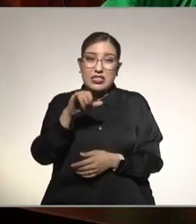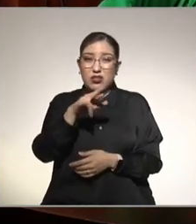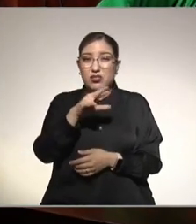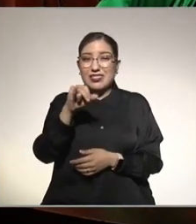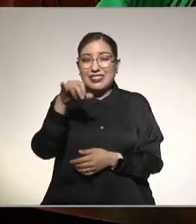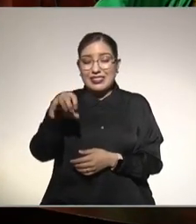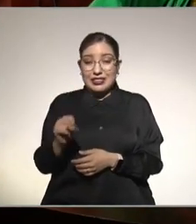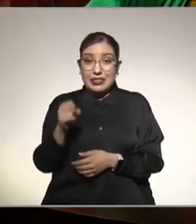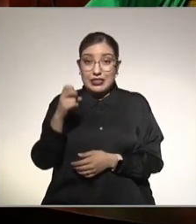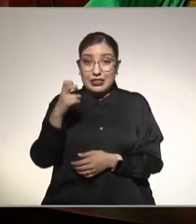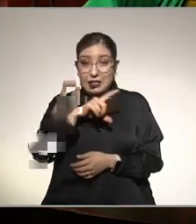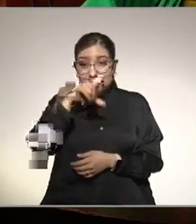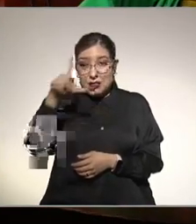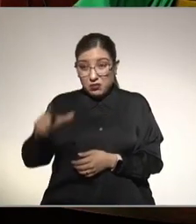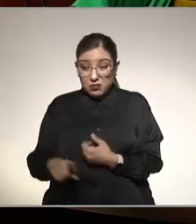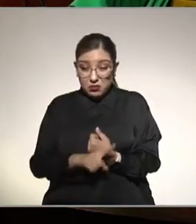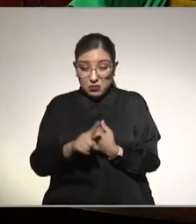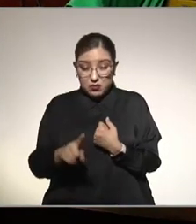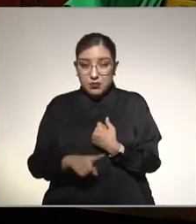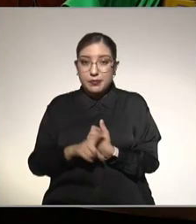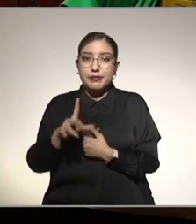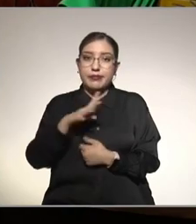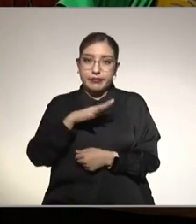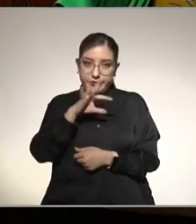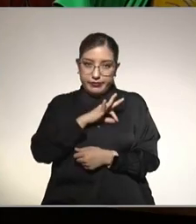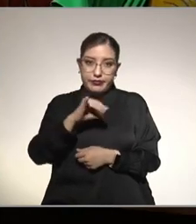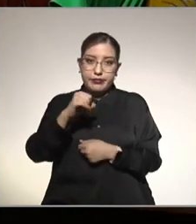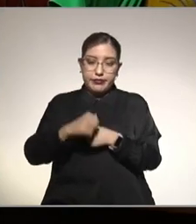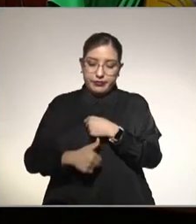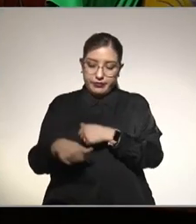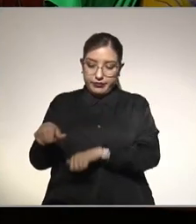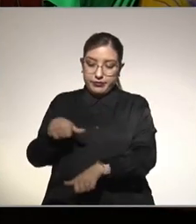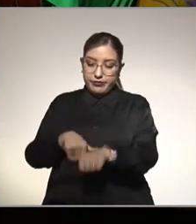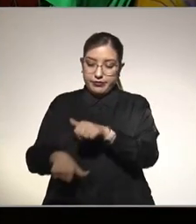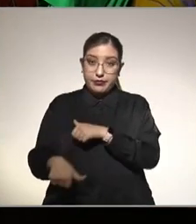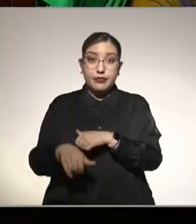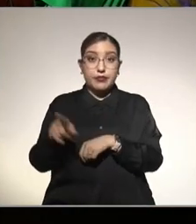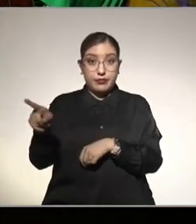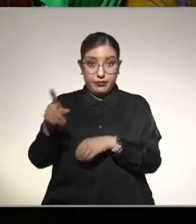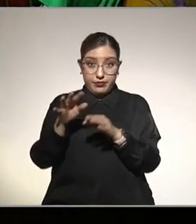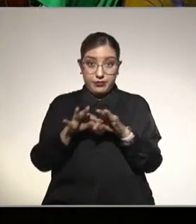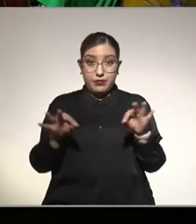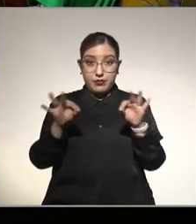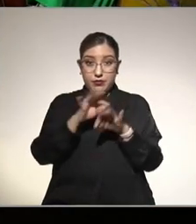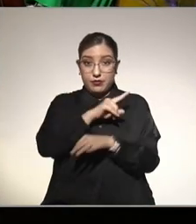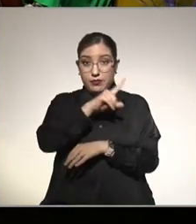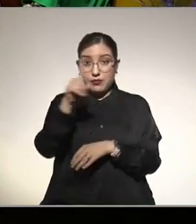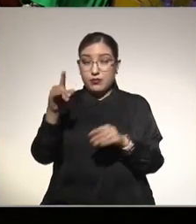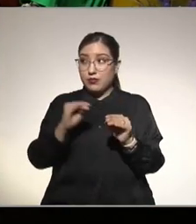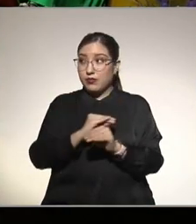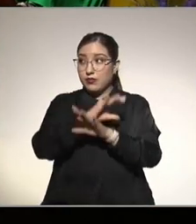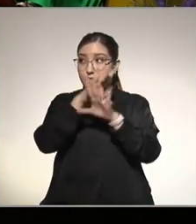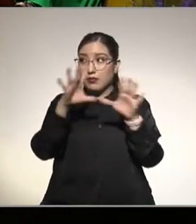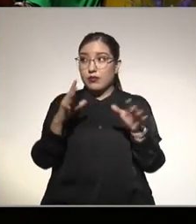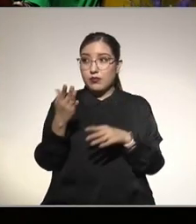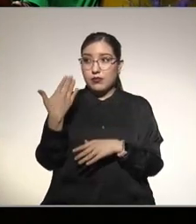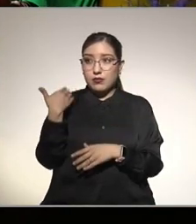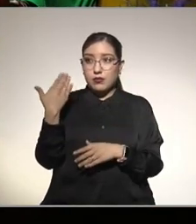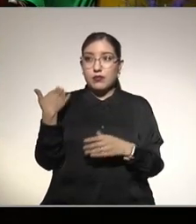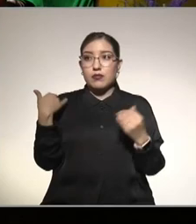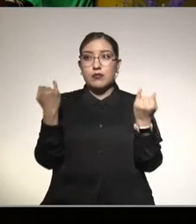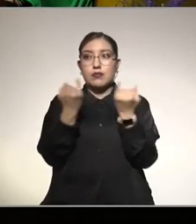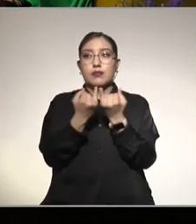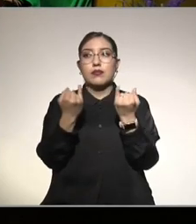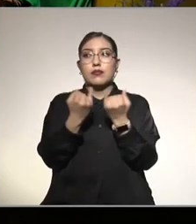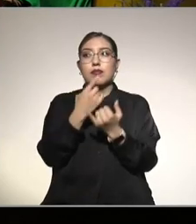estas complicaciones puede ir a trasplante entonces bien importante que les quede claro como se explicó lo explicó en el testimonio